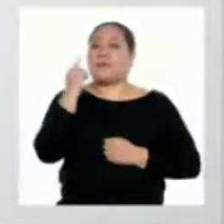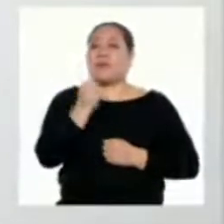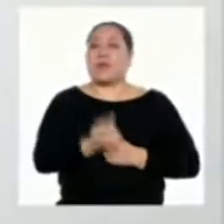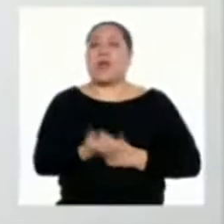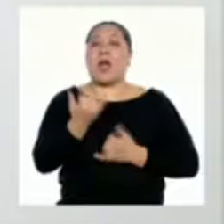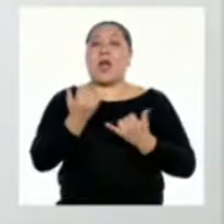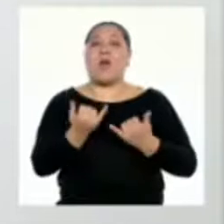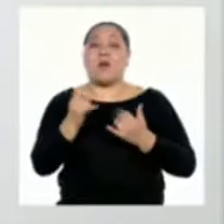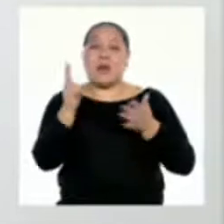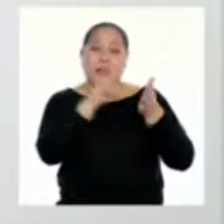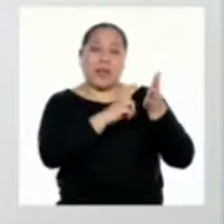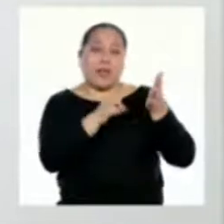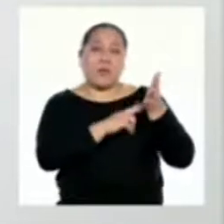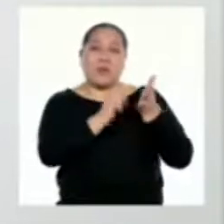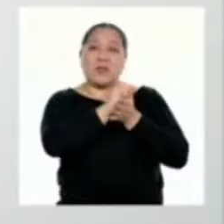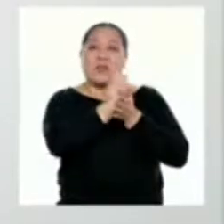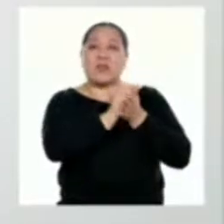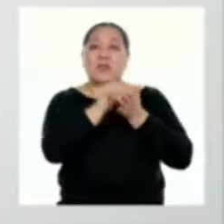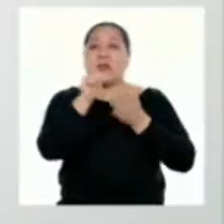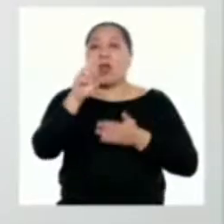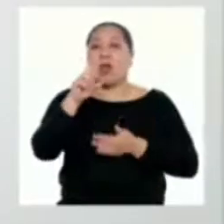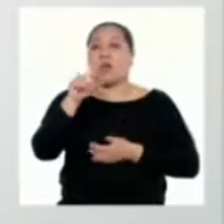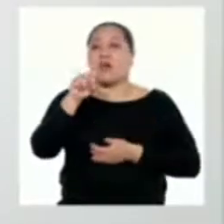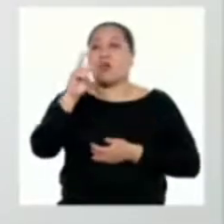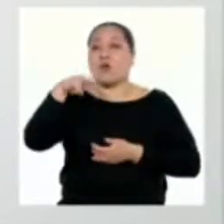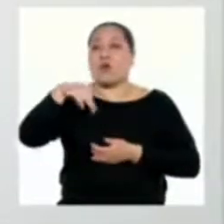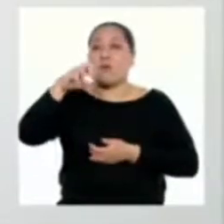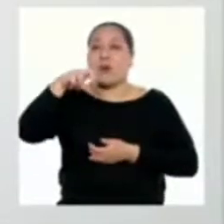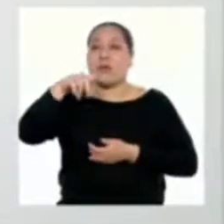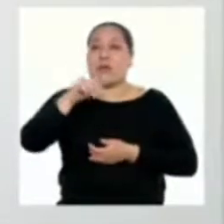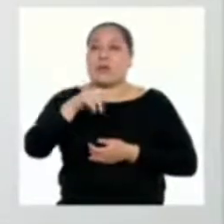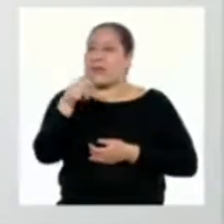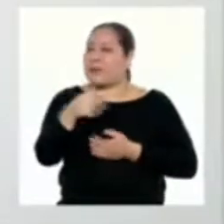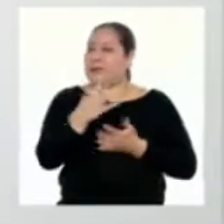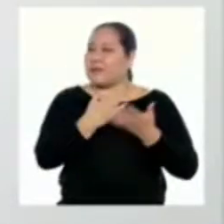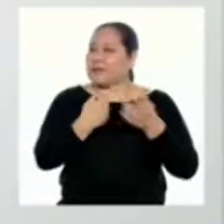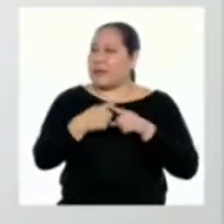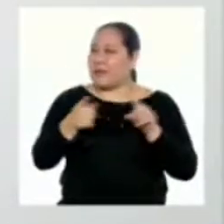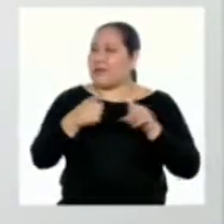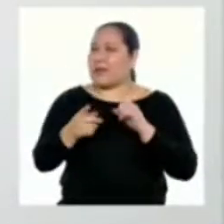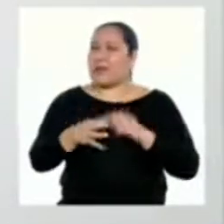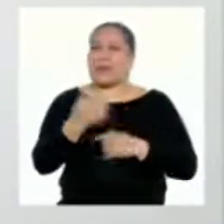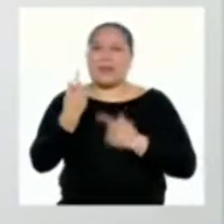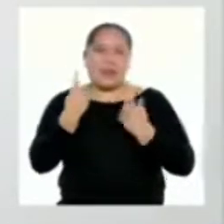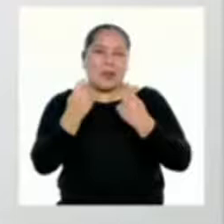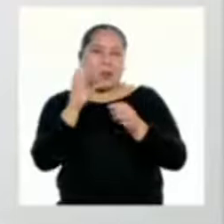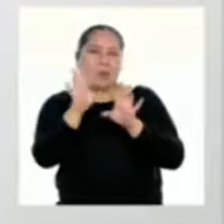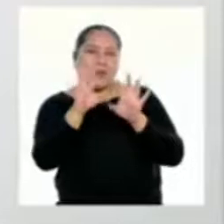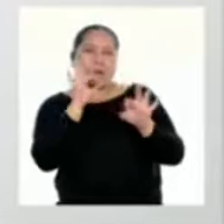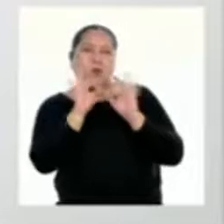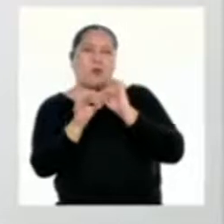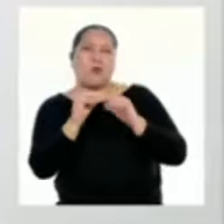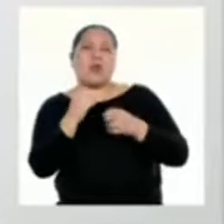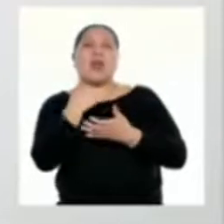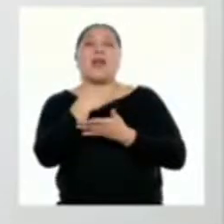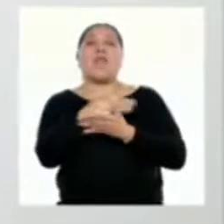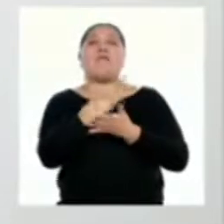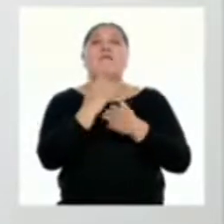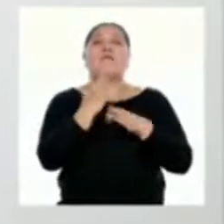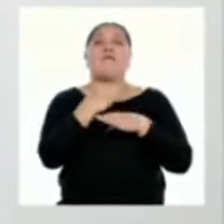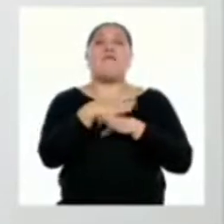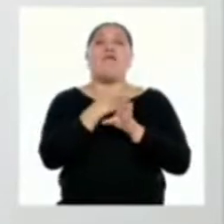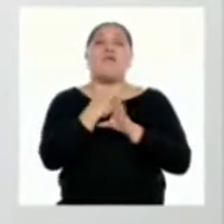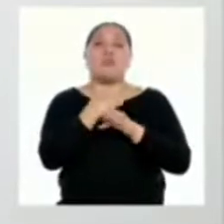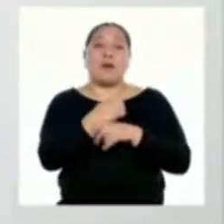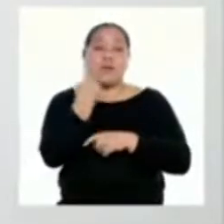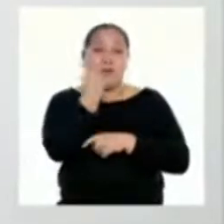textos argumentativos y vamos a hacer algo distinto. Tratemos de encontrar la estructura dentro de cada texto